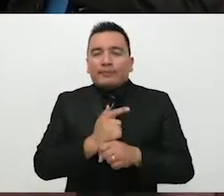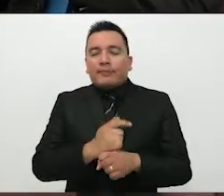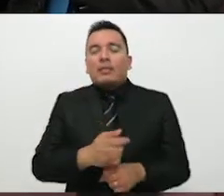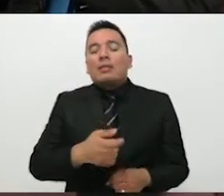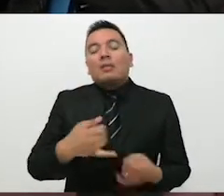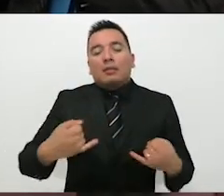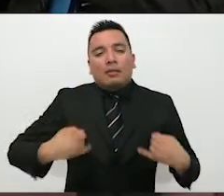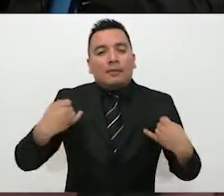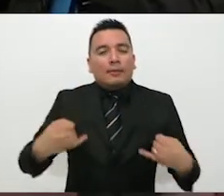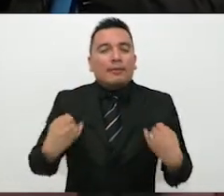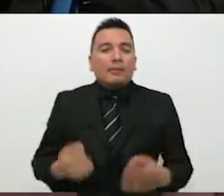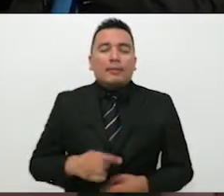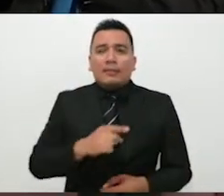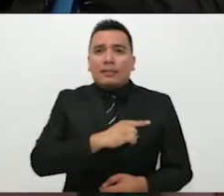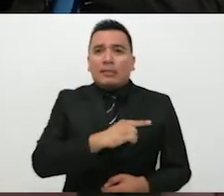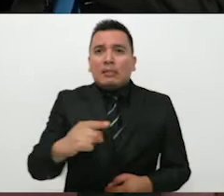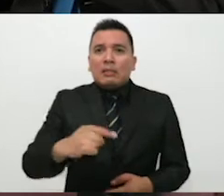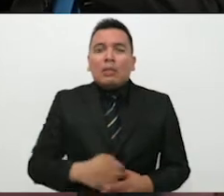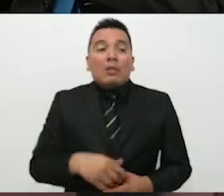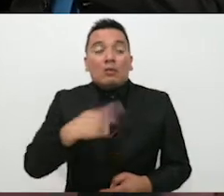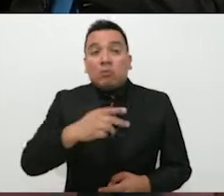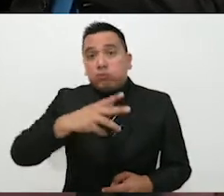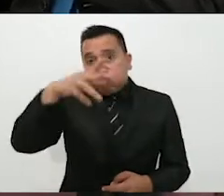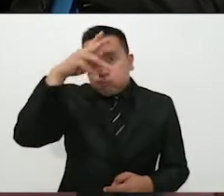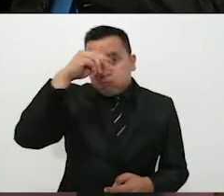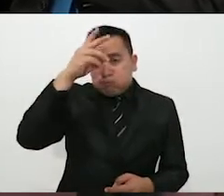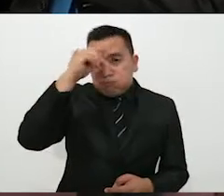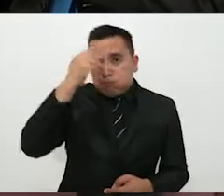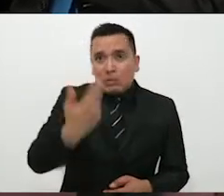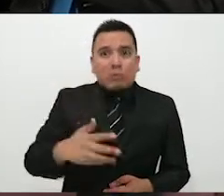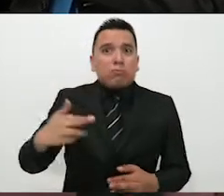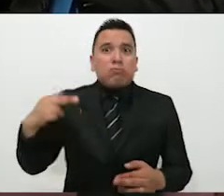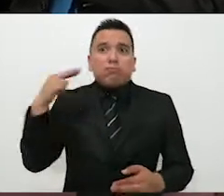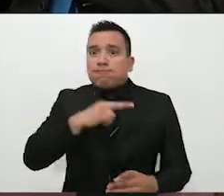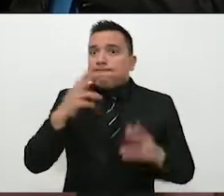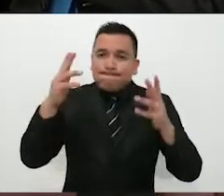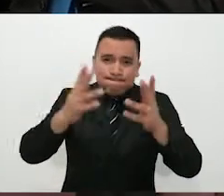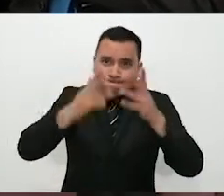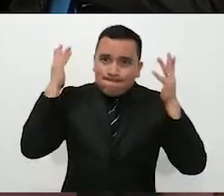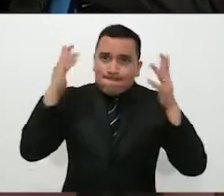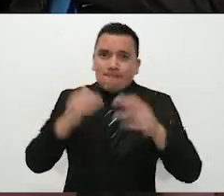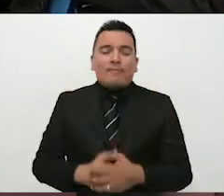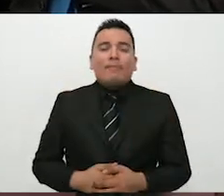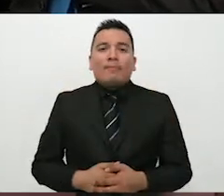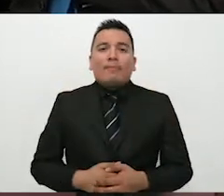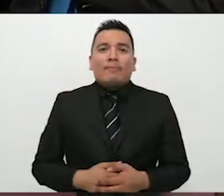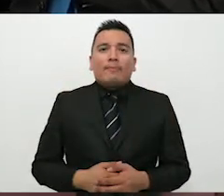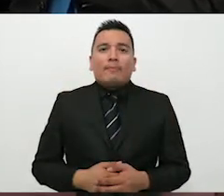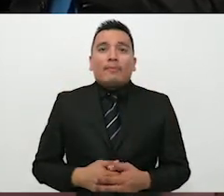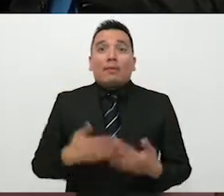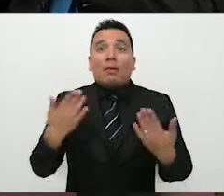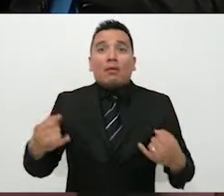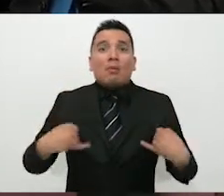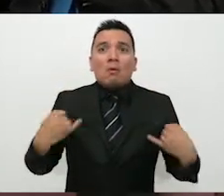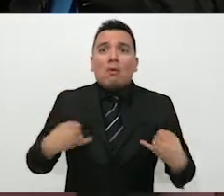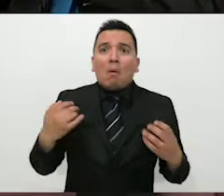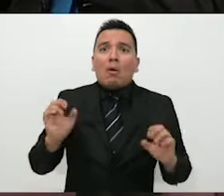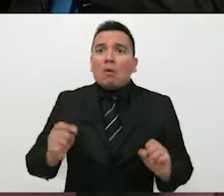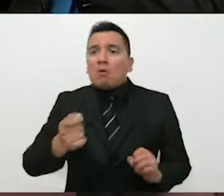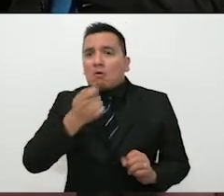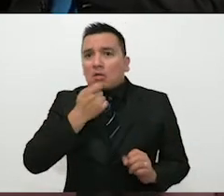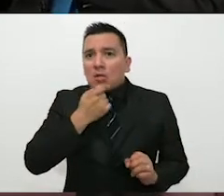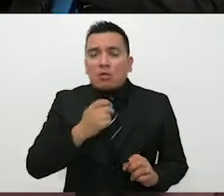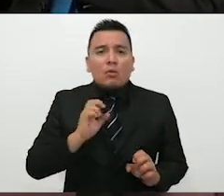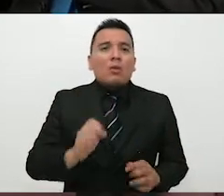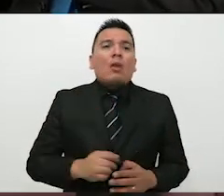jóvenes en donde el acceso a la información es inmediato. O sea, los jóvenes de hoy, los niños,